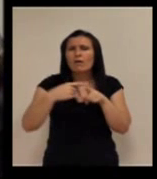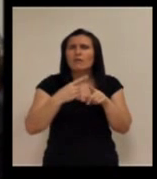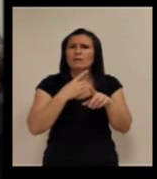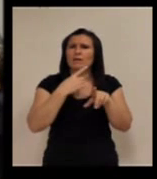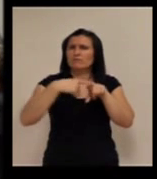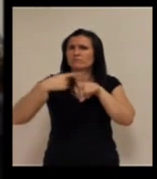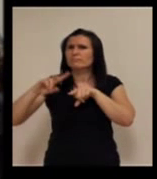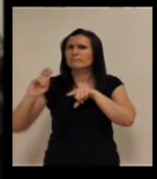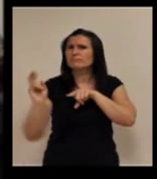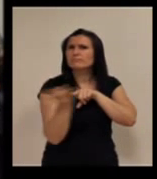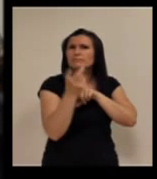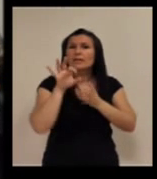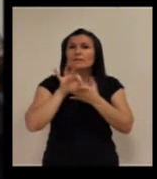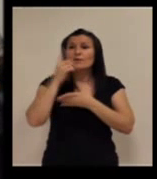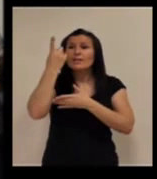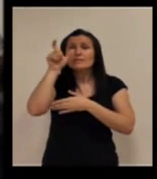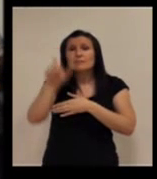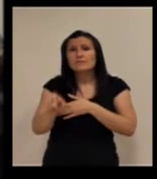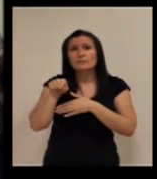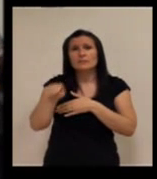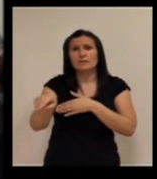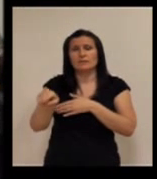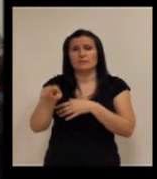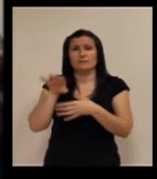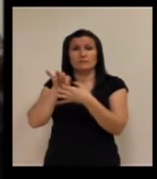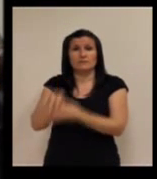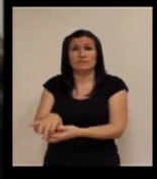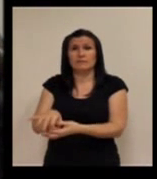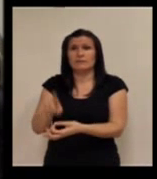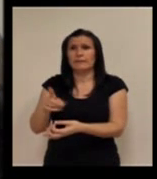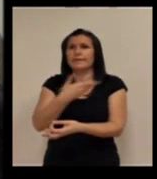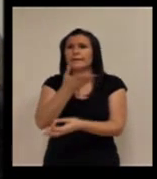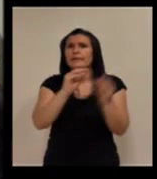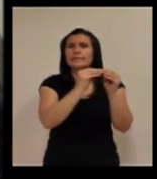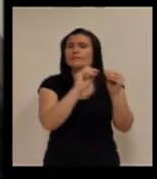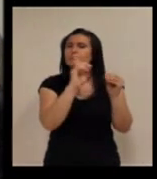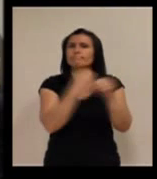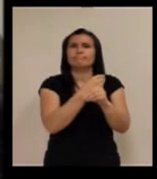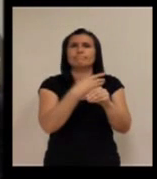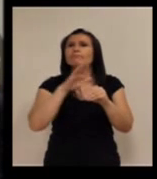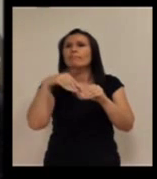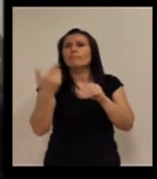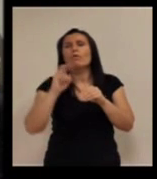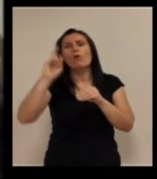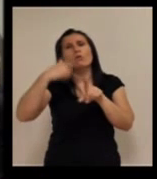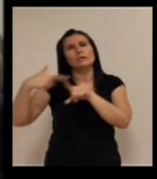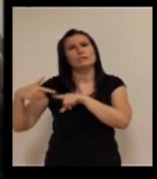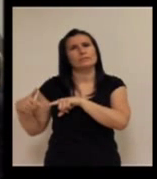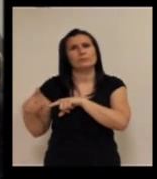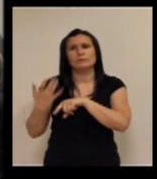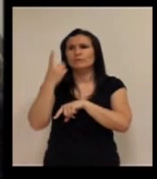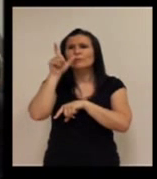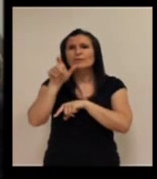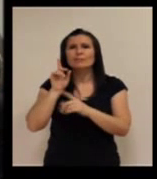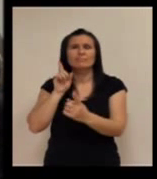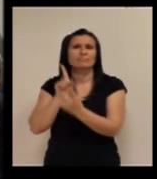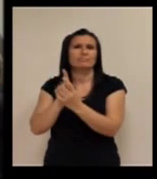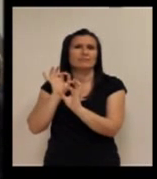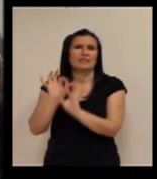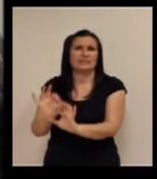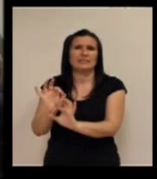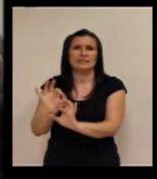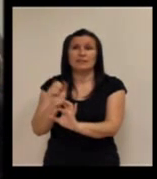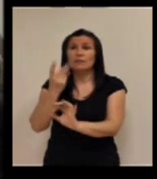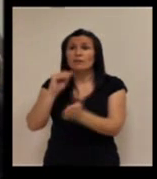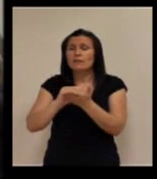al servicio de esa persona y salirte de lo estándar. Y en algunos casos, que yo creo que es lo injusto que vemos,